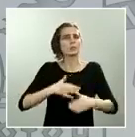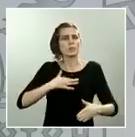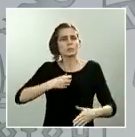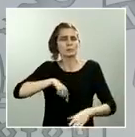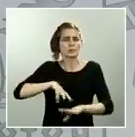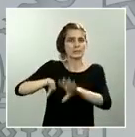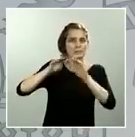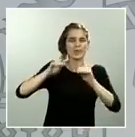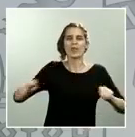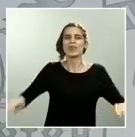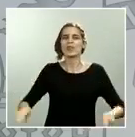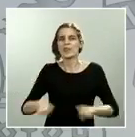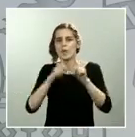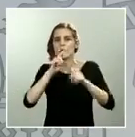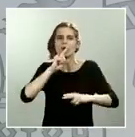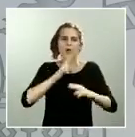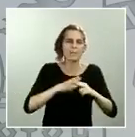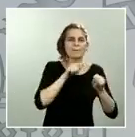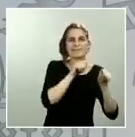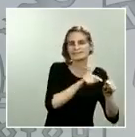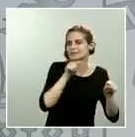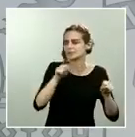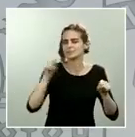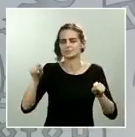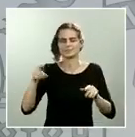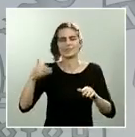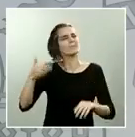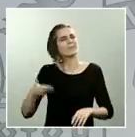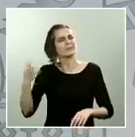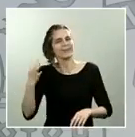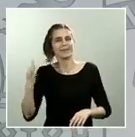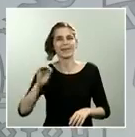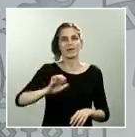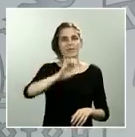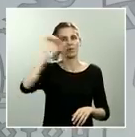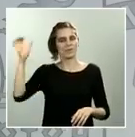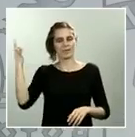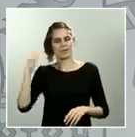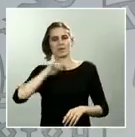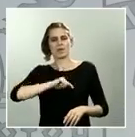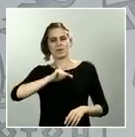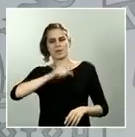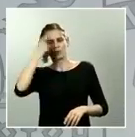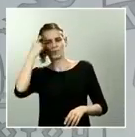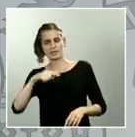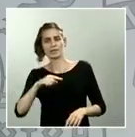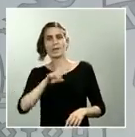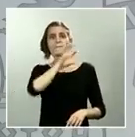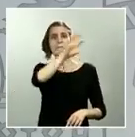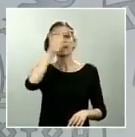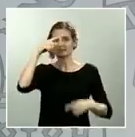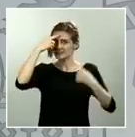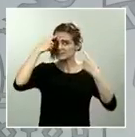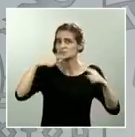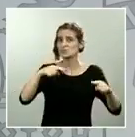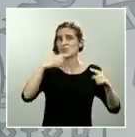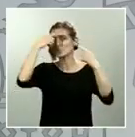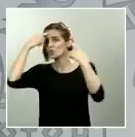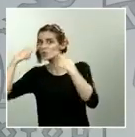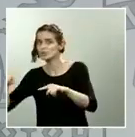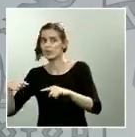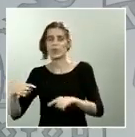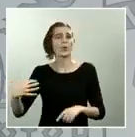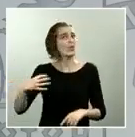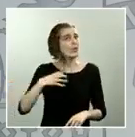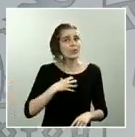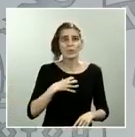llama de otra como que realmente Europa sea consciente de que los países en solitario no pueden acometer lo que está implicando y